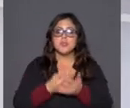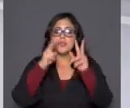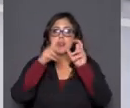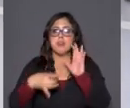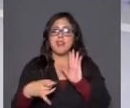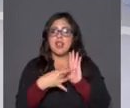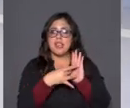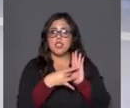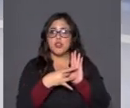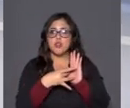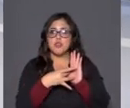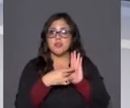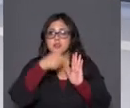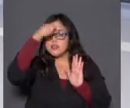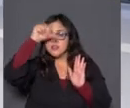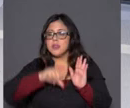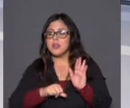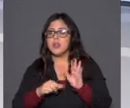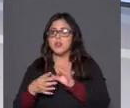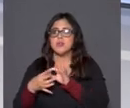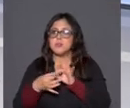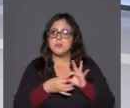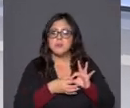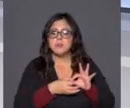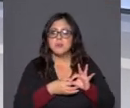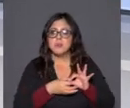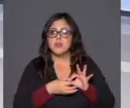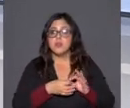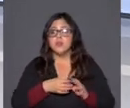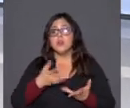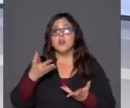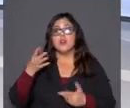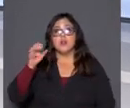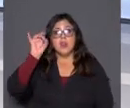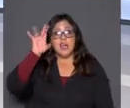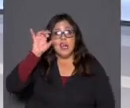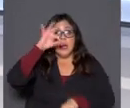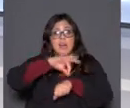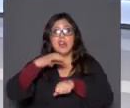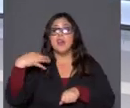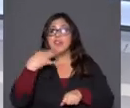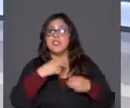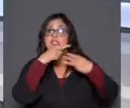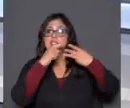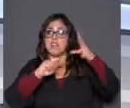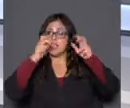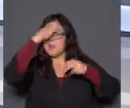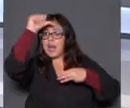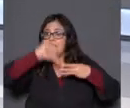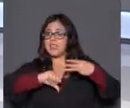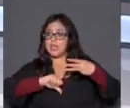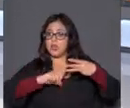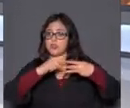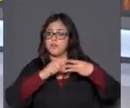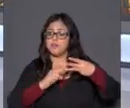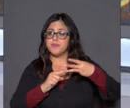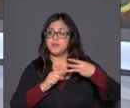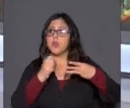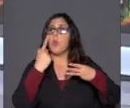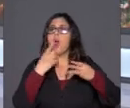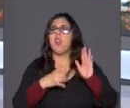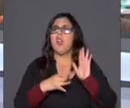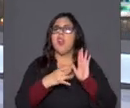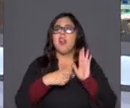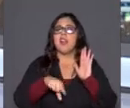que se le imputarían. Porque Ike Asiche, por ejemplo, dijo que eran tres figuras penales las que se le estaban imputando. La Ley de Seguridad del